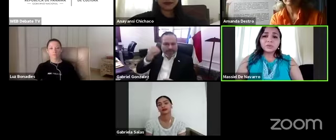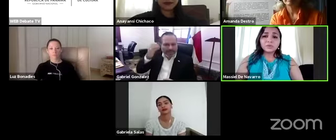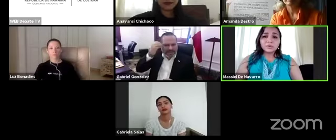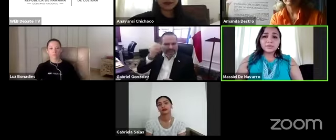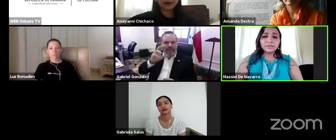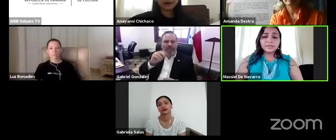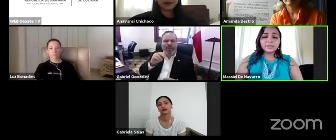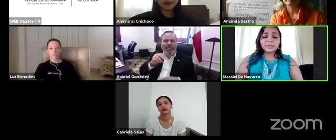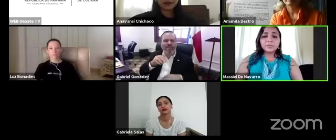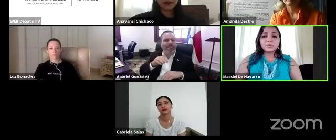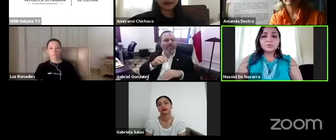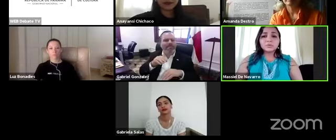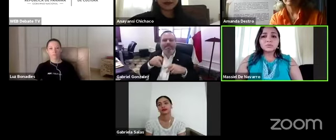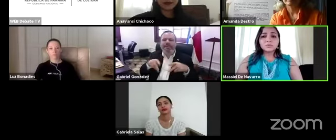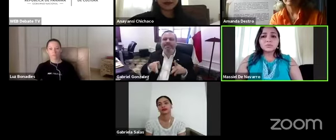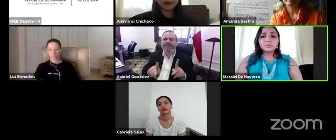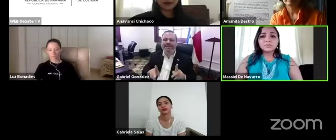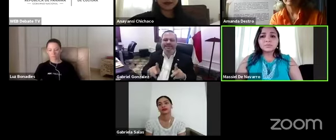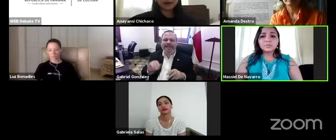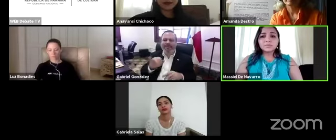reto importante que tenemos